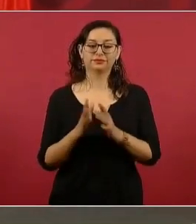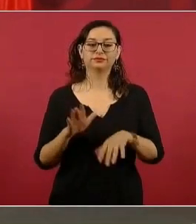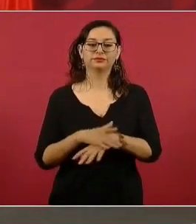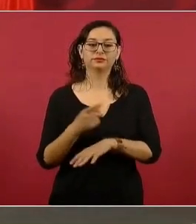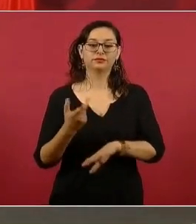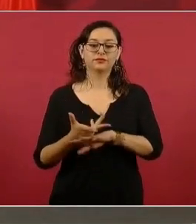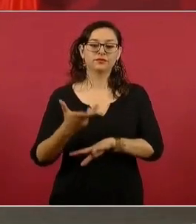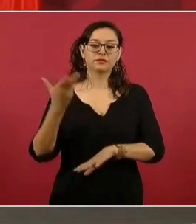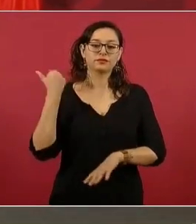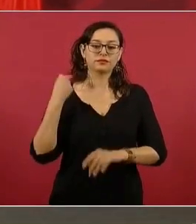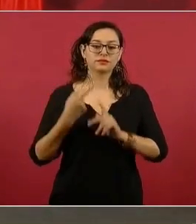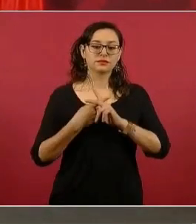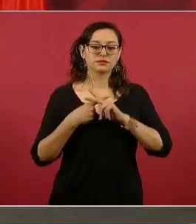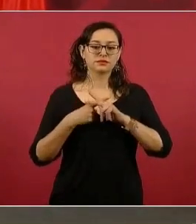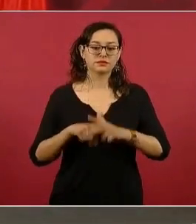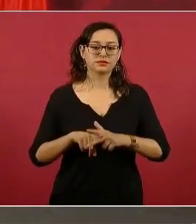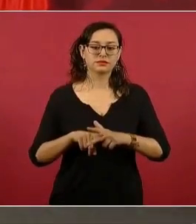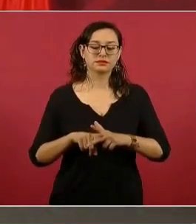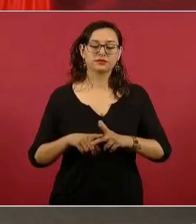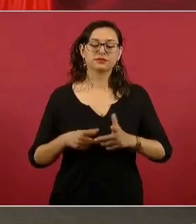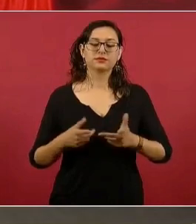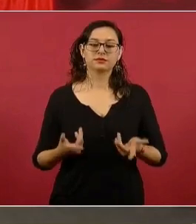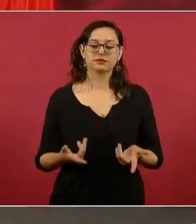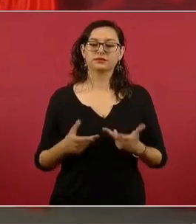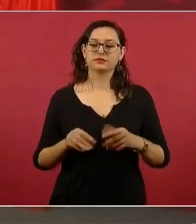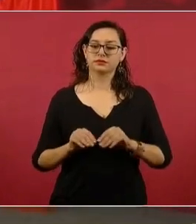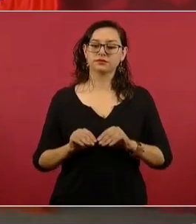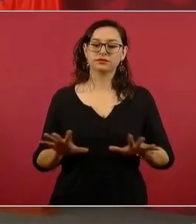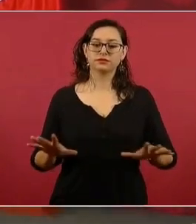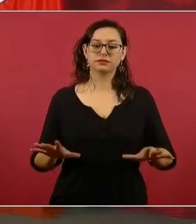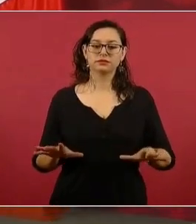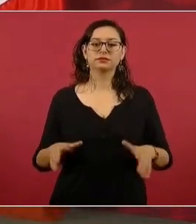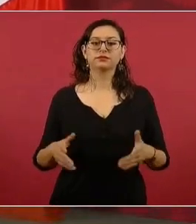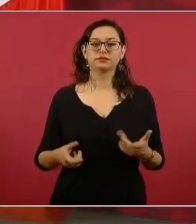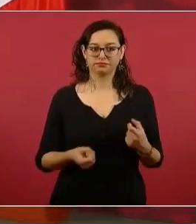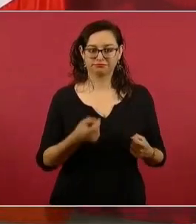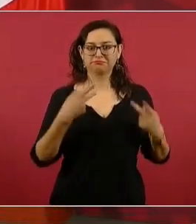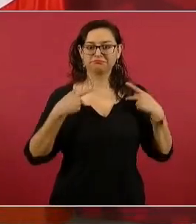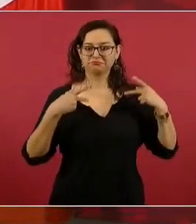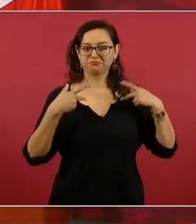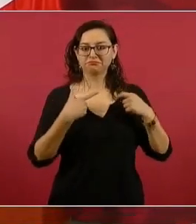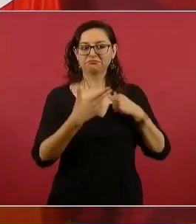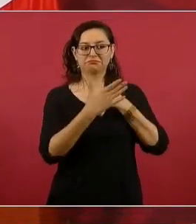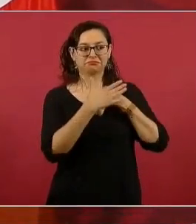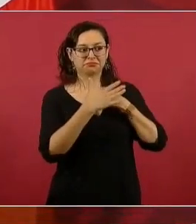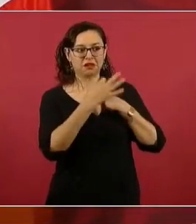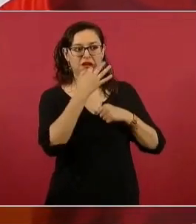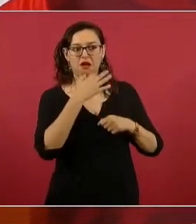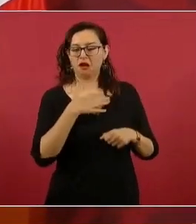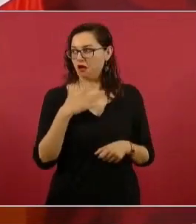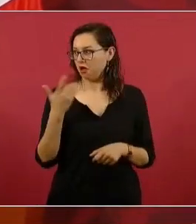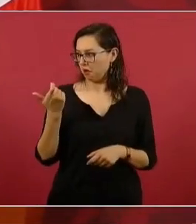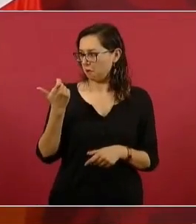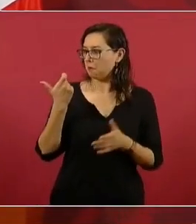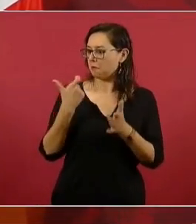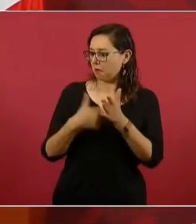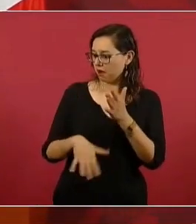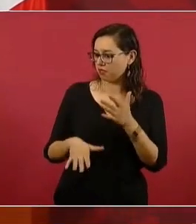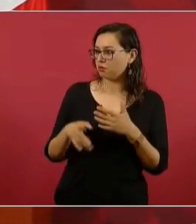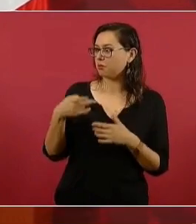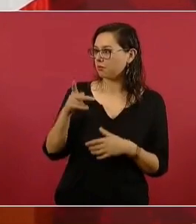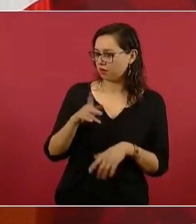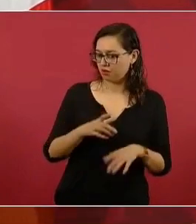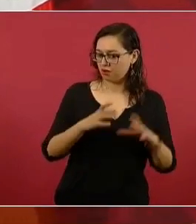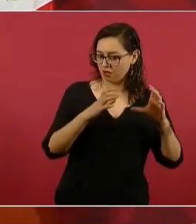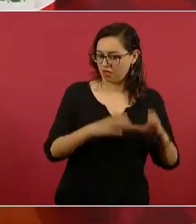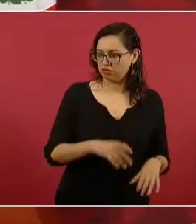me mandaban a decir eso, que no sólo era el precio, sino